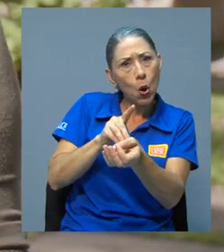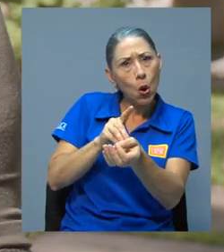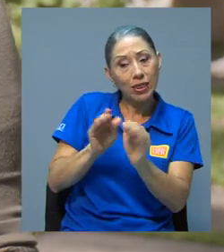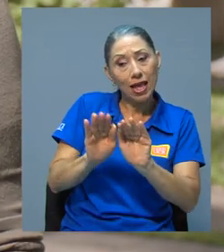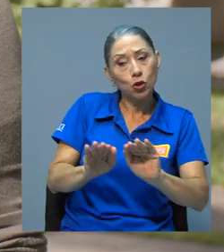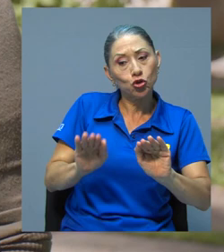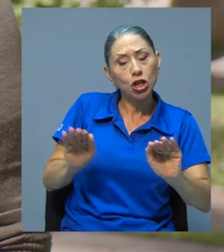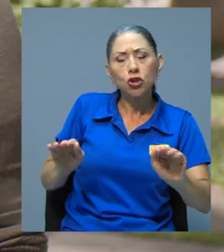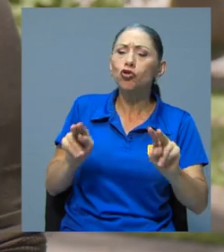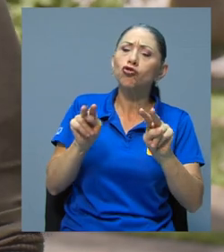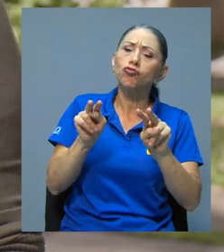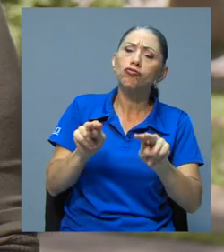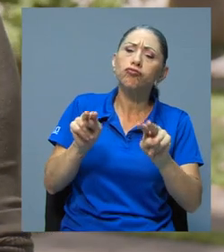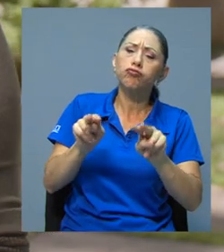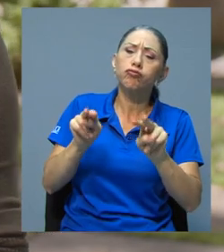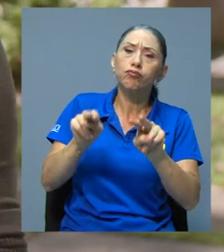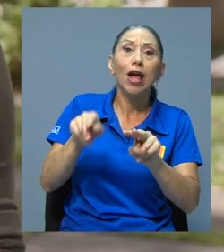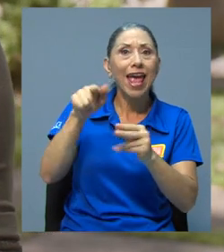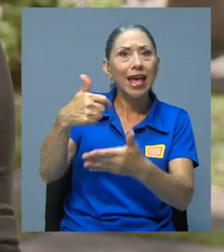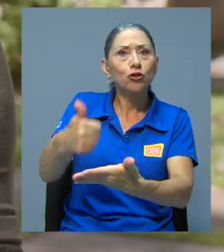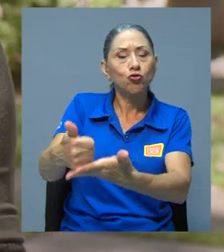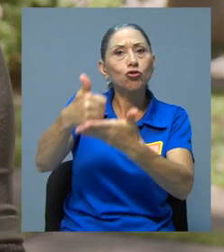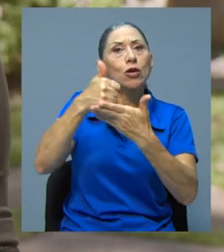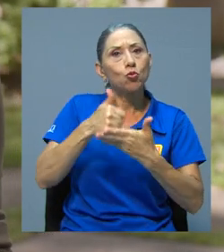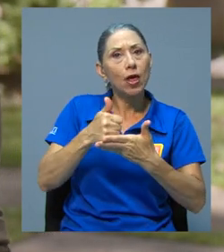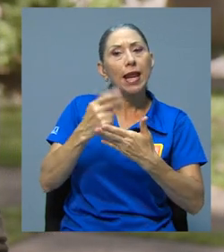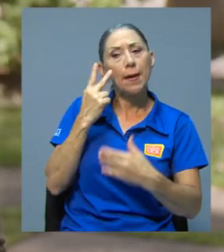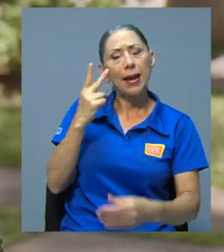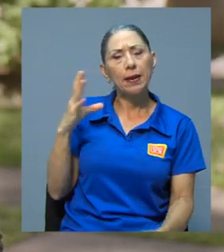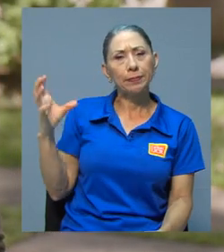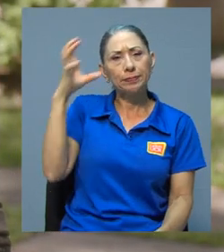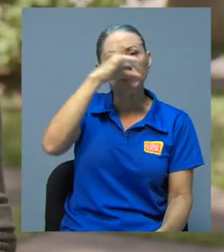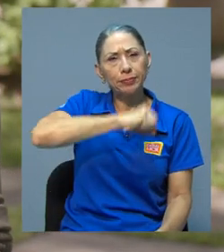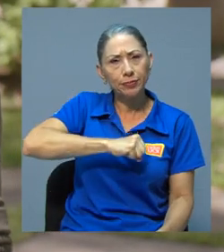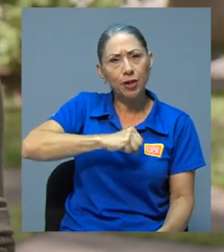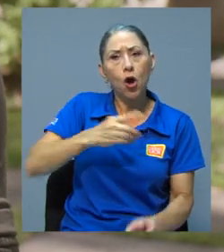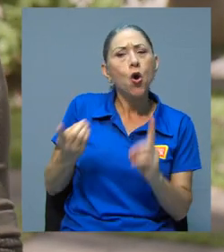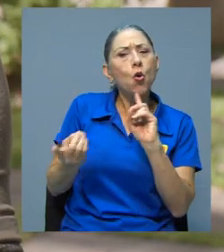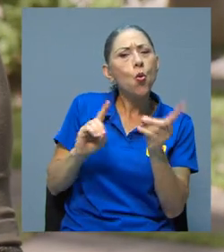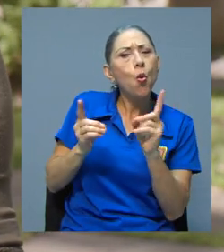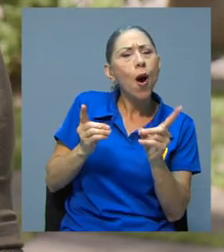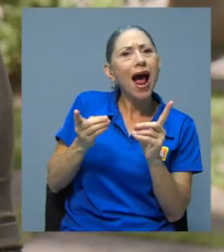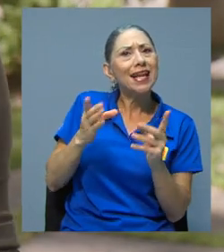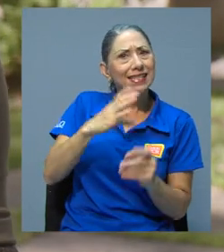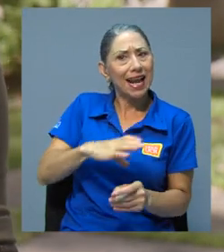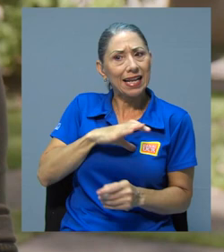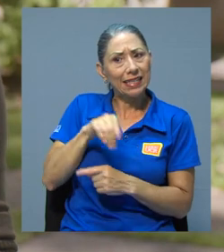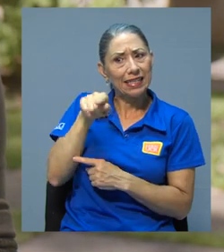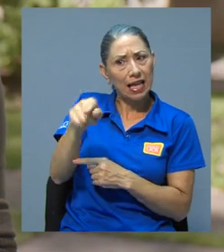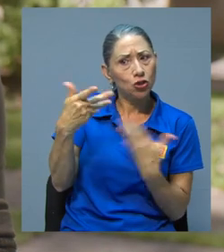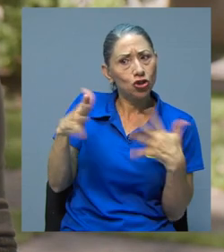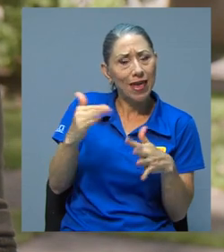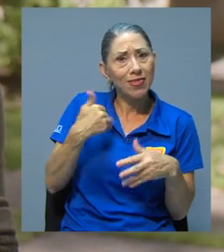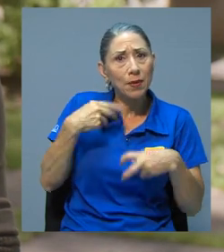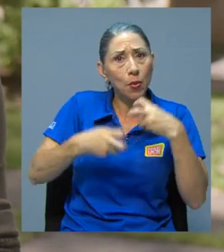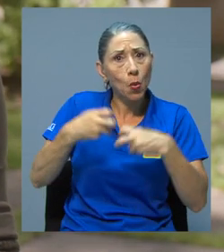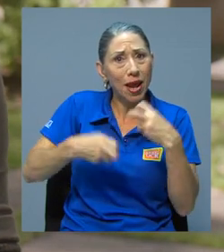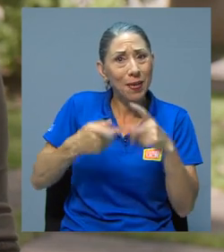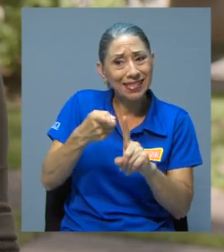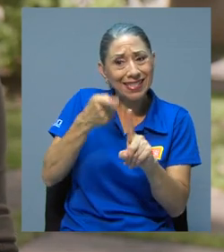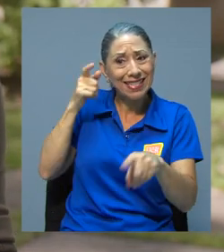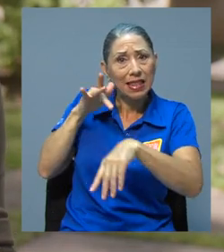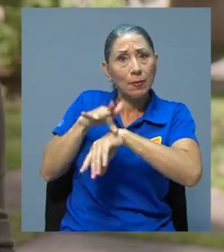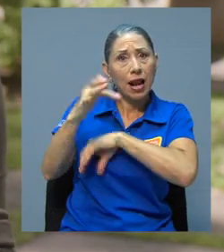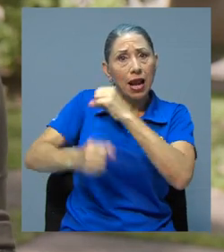pequeños. ¿Por qué? Porque esto nos ayudaría a identificar cuáles son los que pueden estar ya presentando problemas desde edades tempranas y